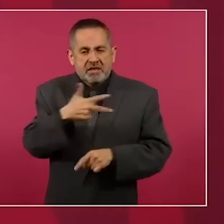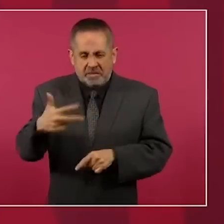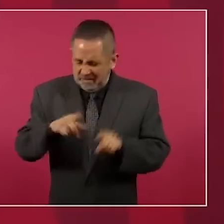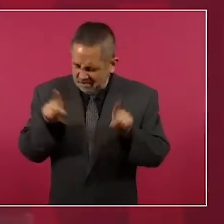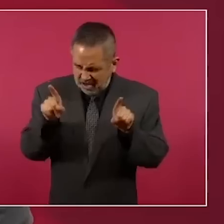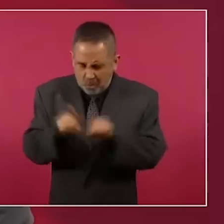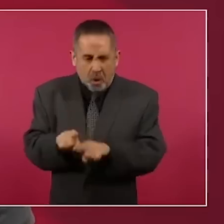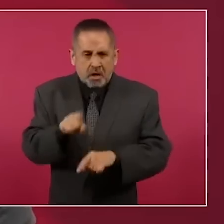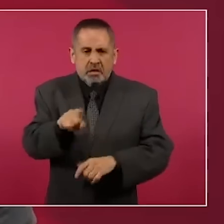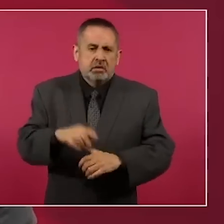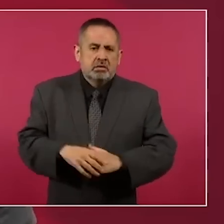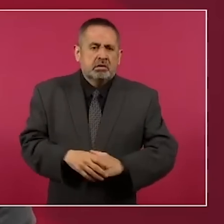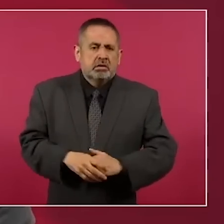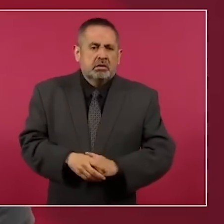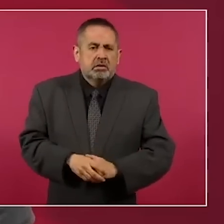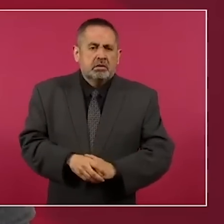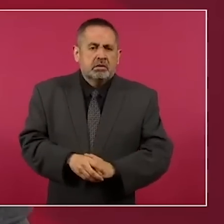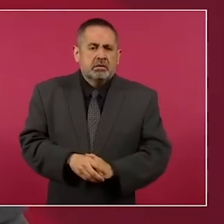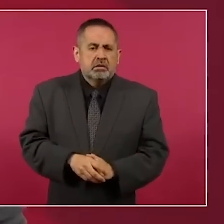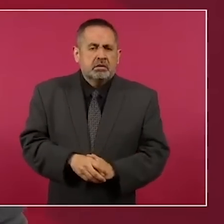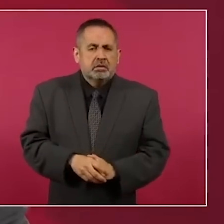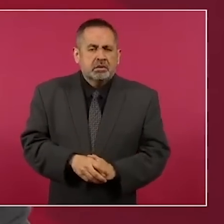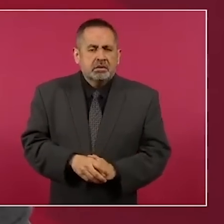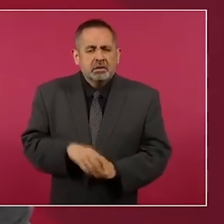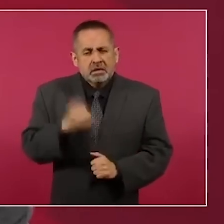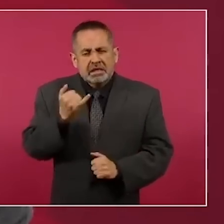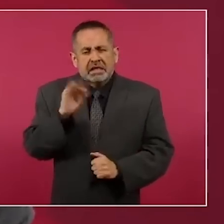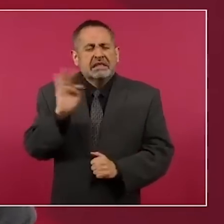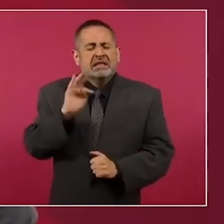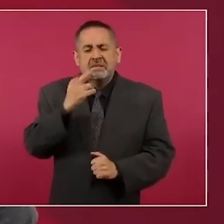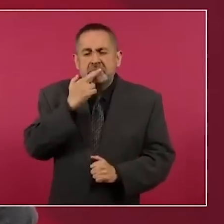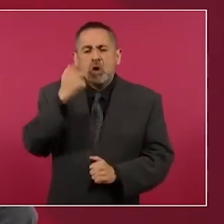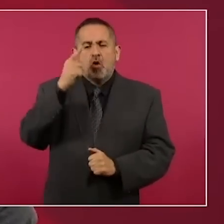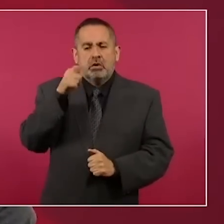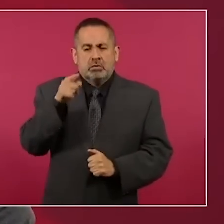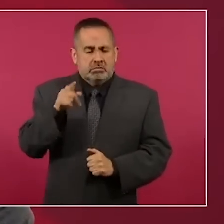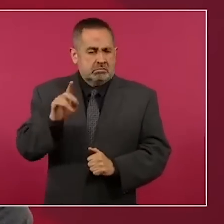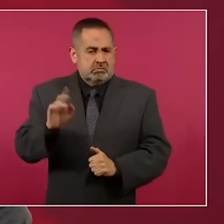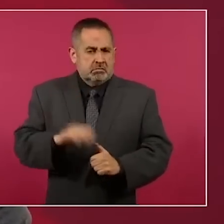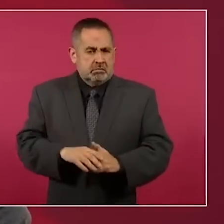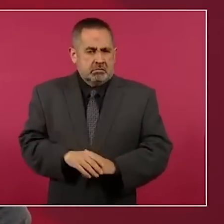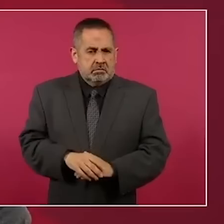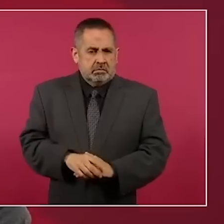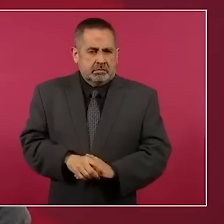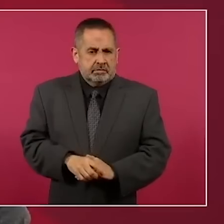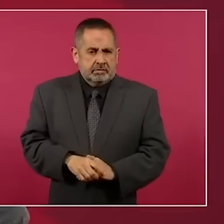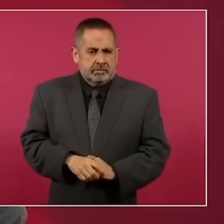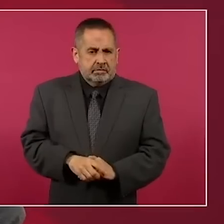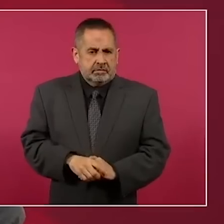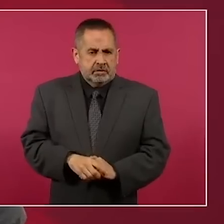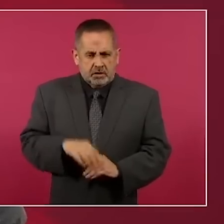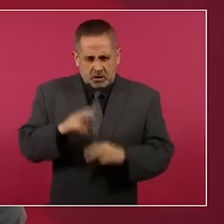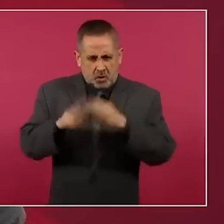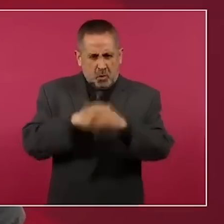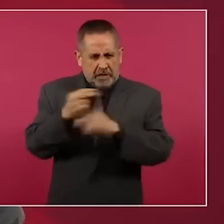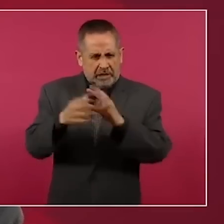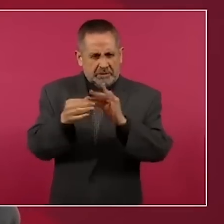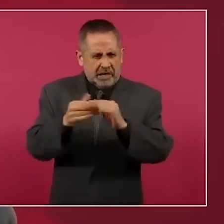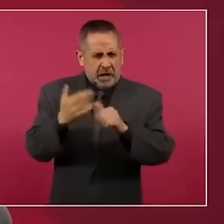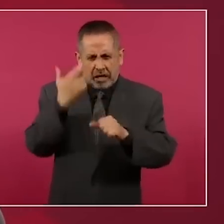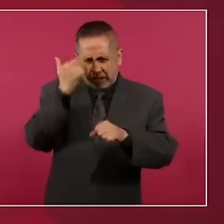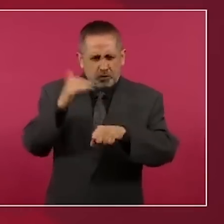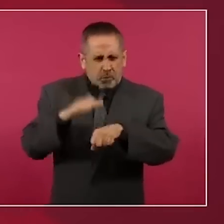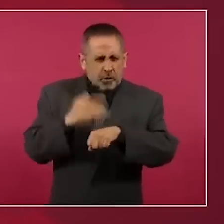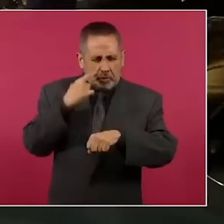y puede ser que mejor, y te voy a explicar por qué.